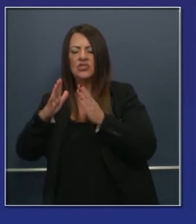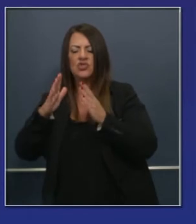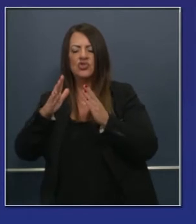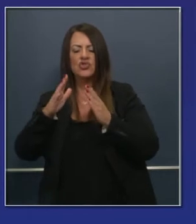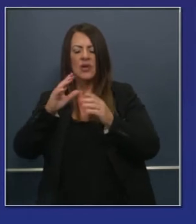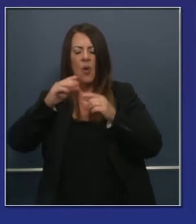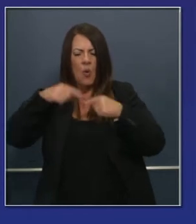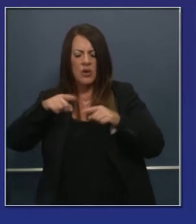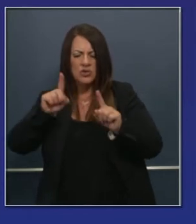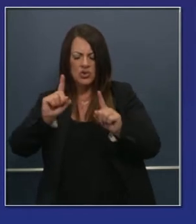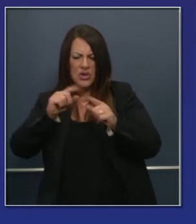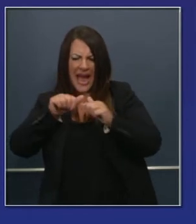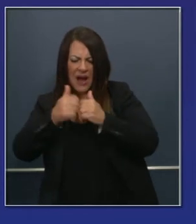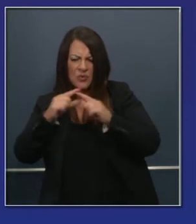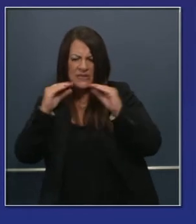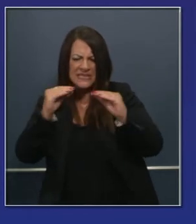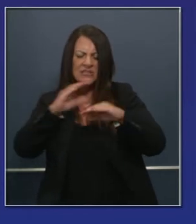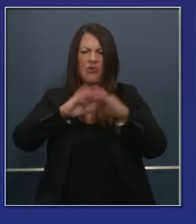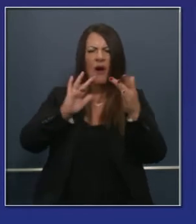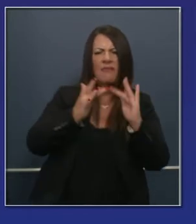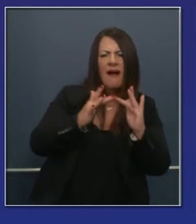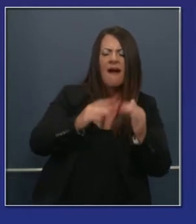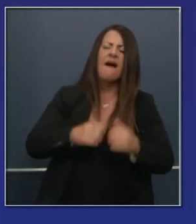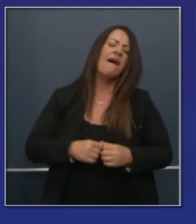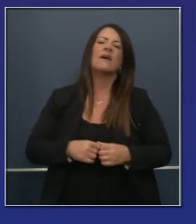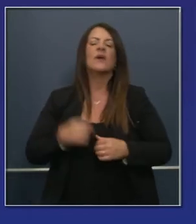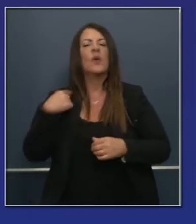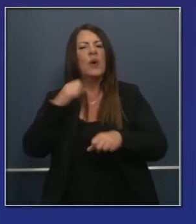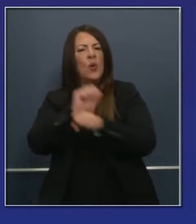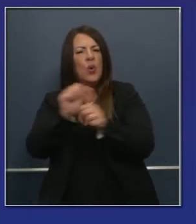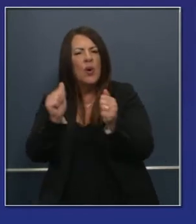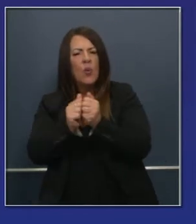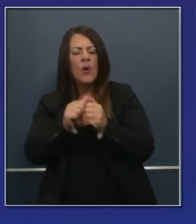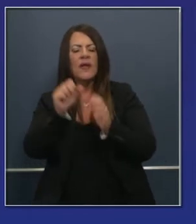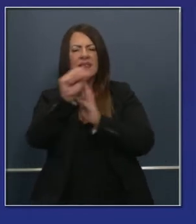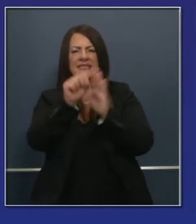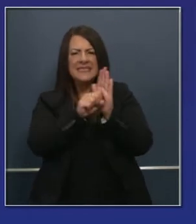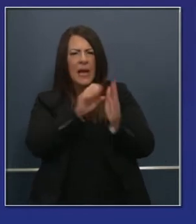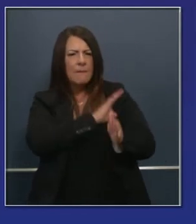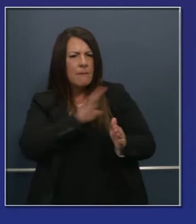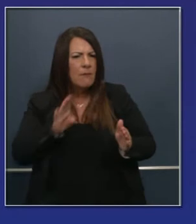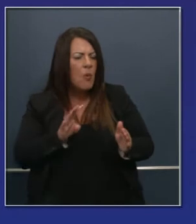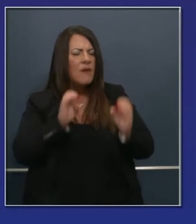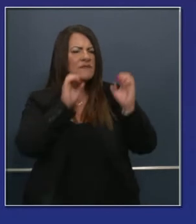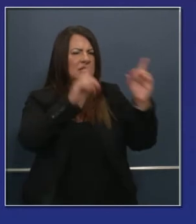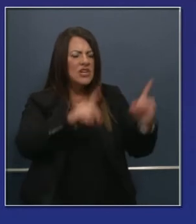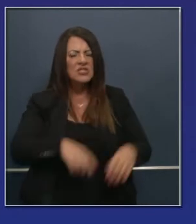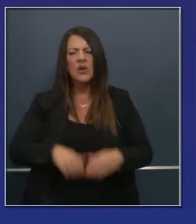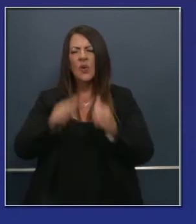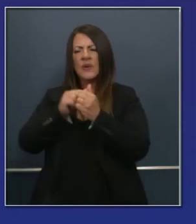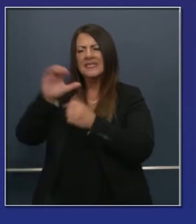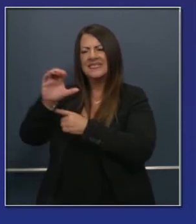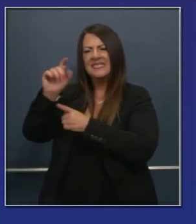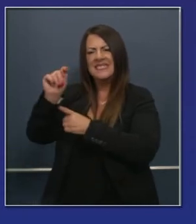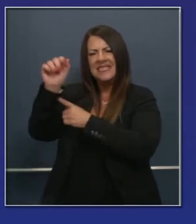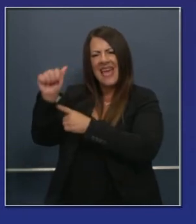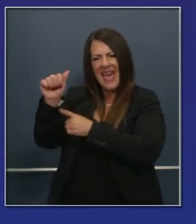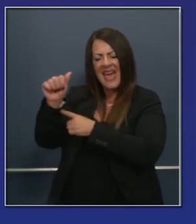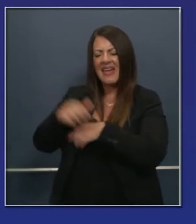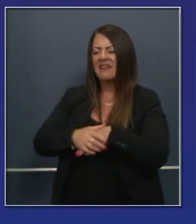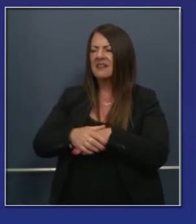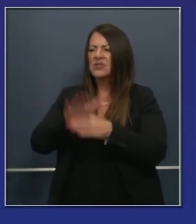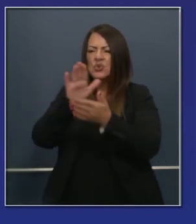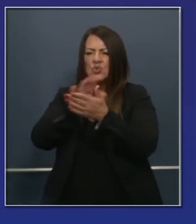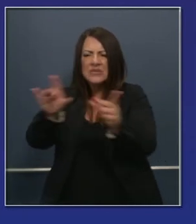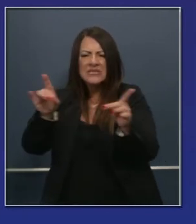los educadores. También el Departamento de Educación va a crear más recomendaciones, trabajando conjuntamente con la Junta de Educación